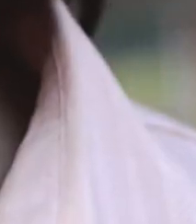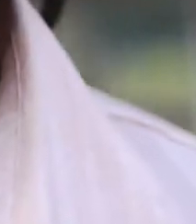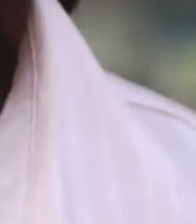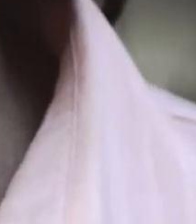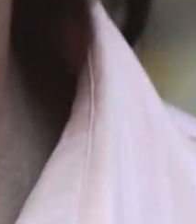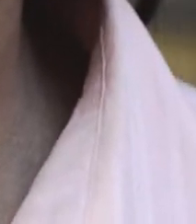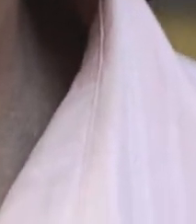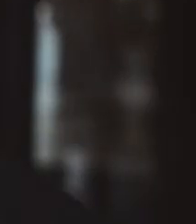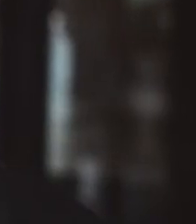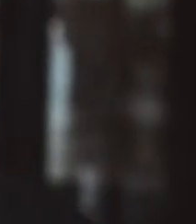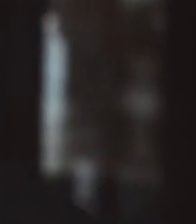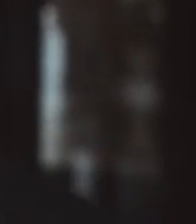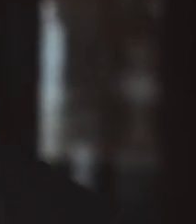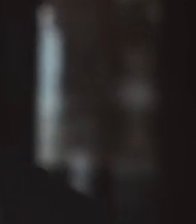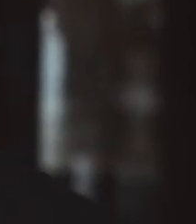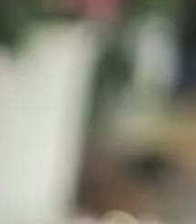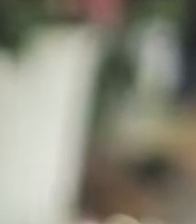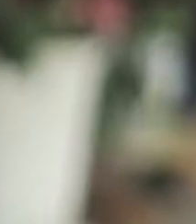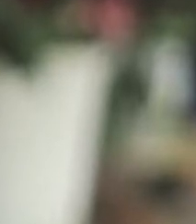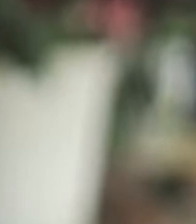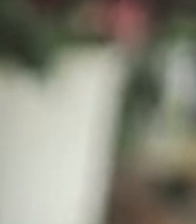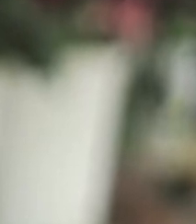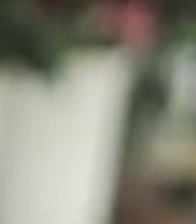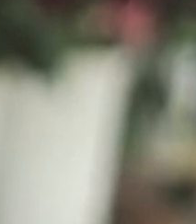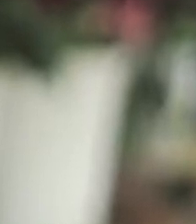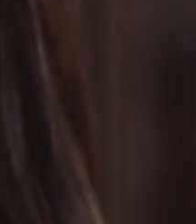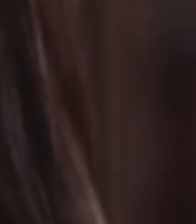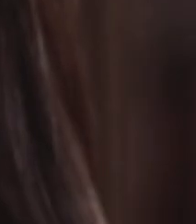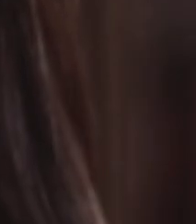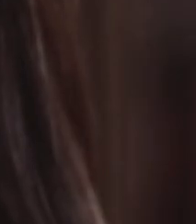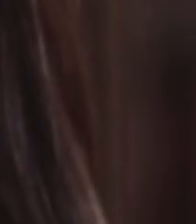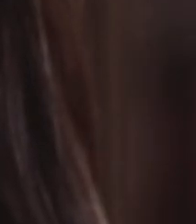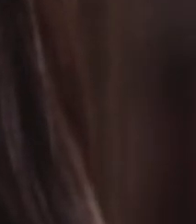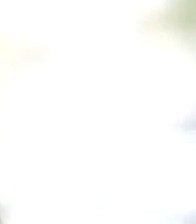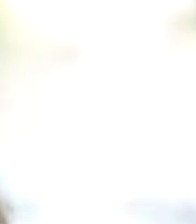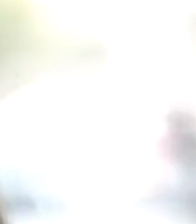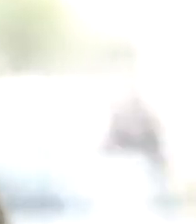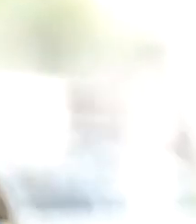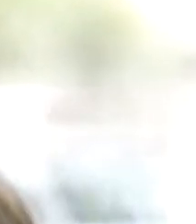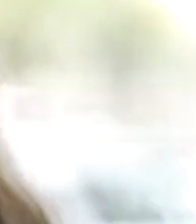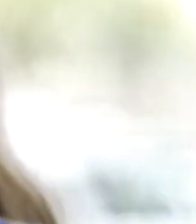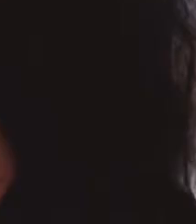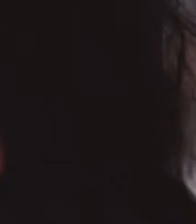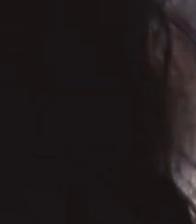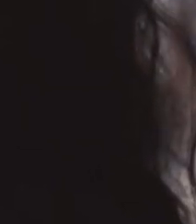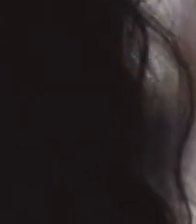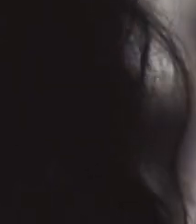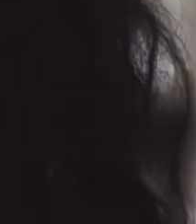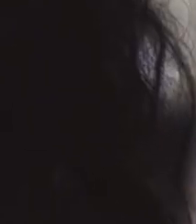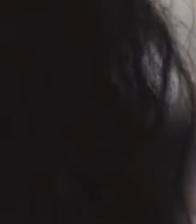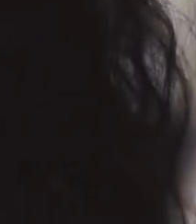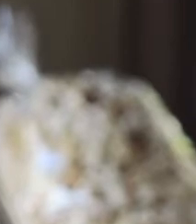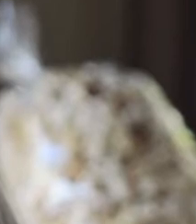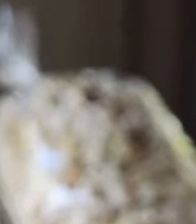yo soy mujer Que todo lo que me pasa no me lo puedo creer Canto tú y la mentira, los cholos me ven Si lo quiero,